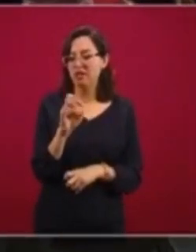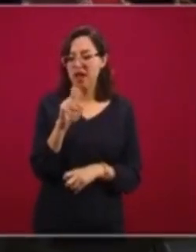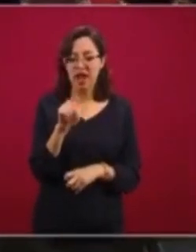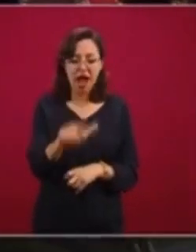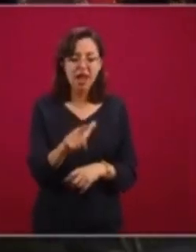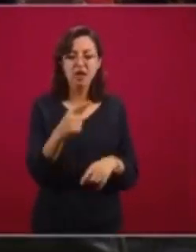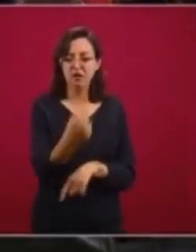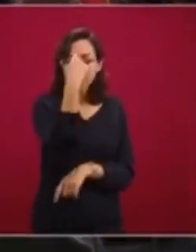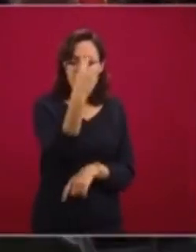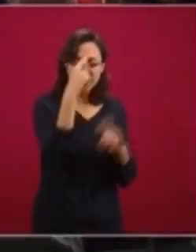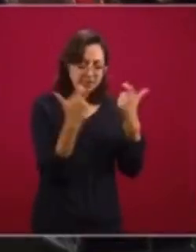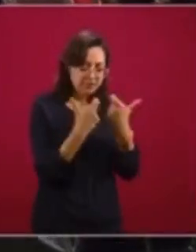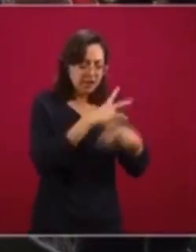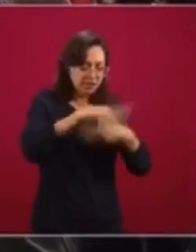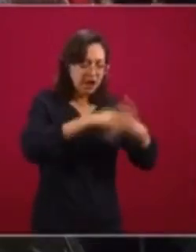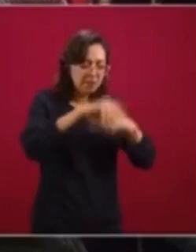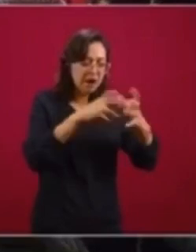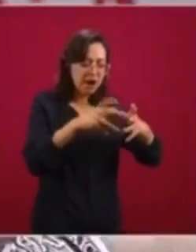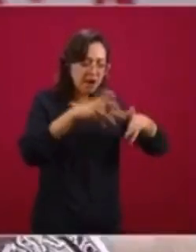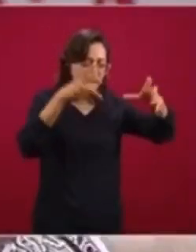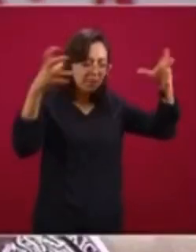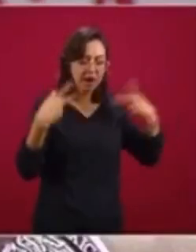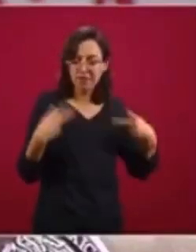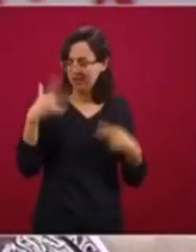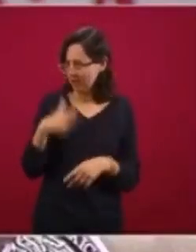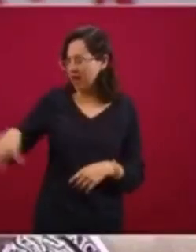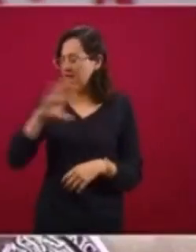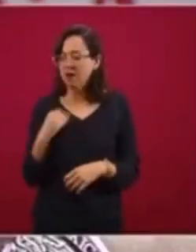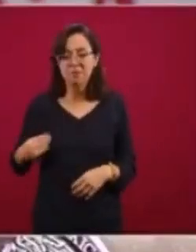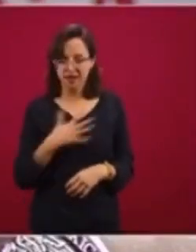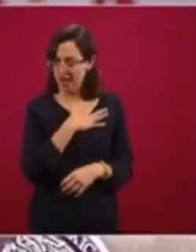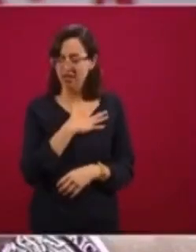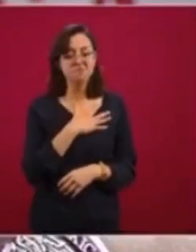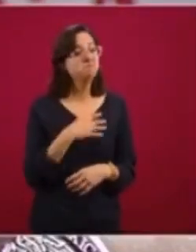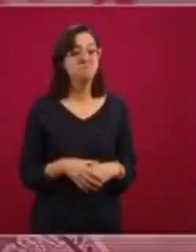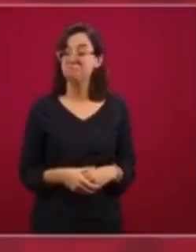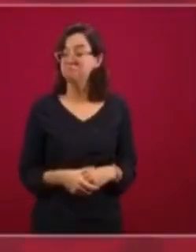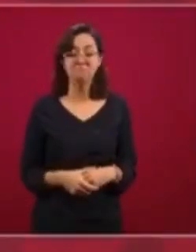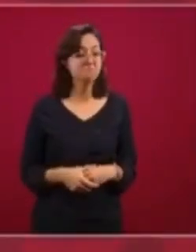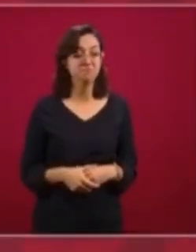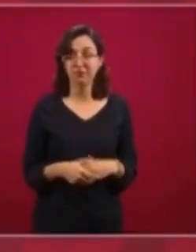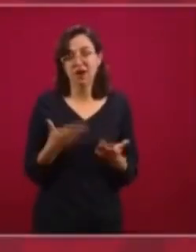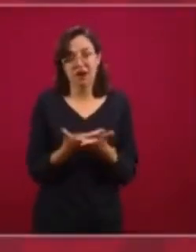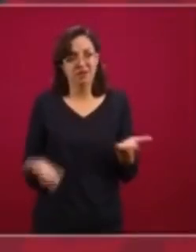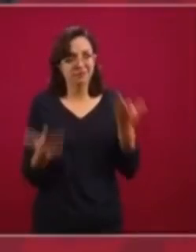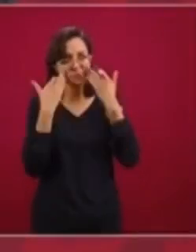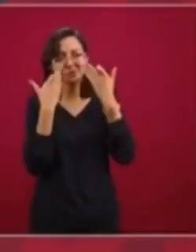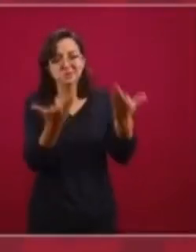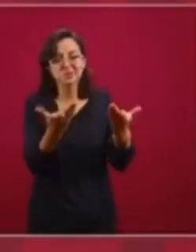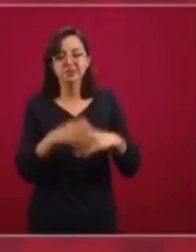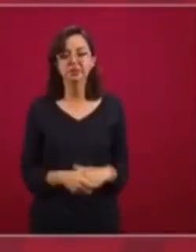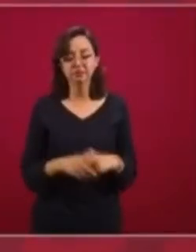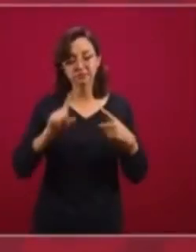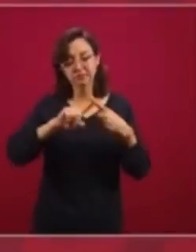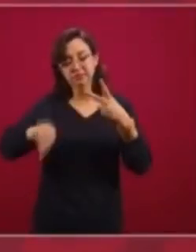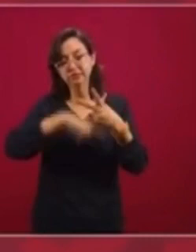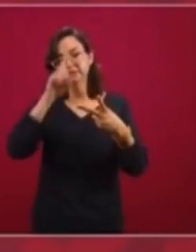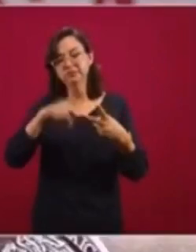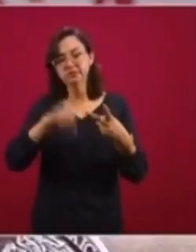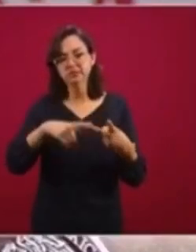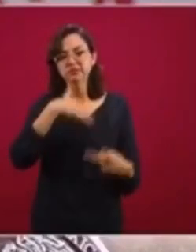era igual a bienestar y no necesariamente. Lo otro es el nivel o el grado de corrupción,